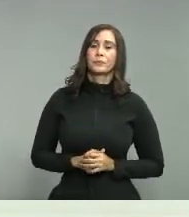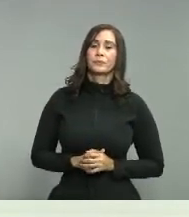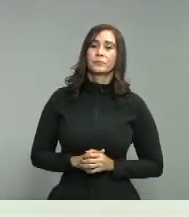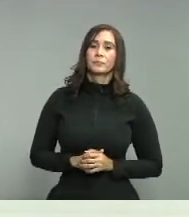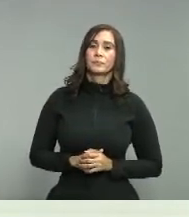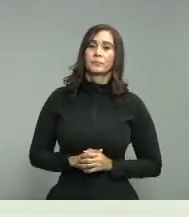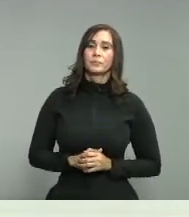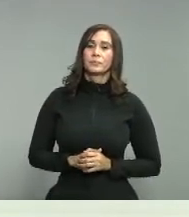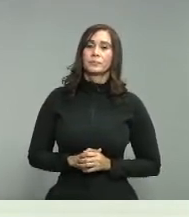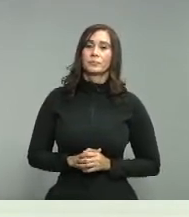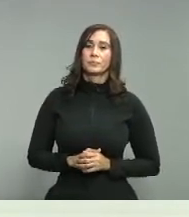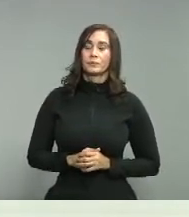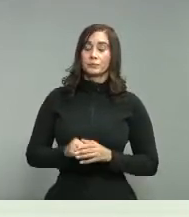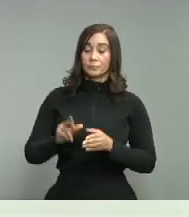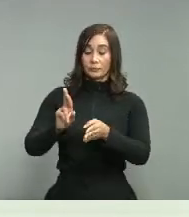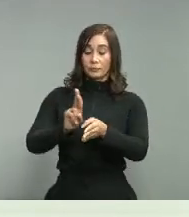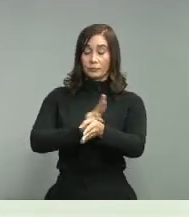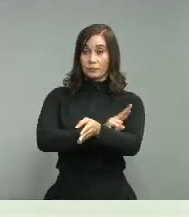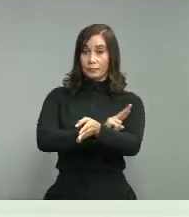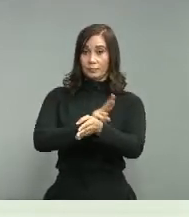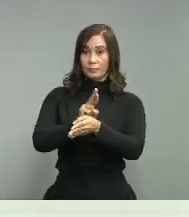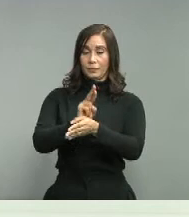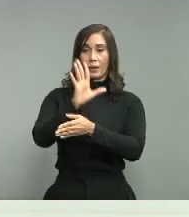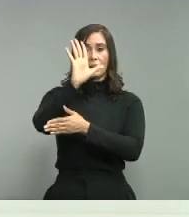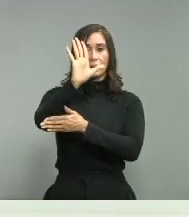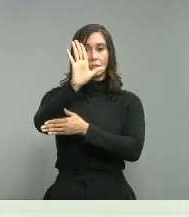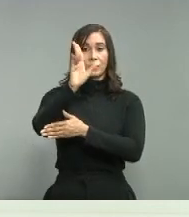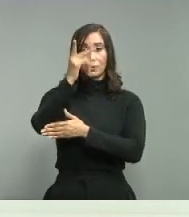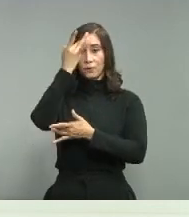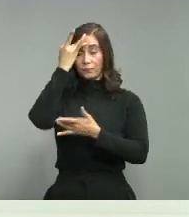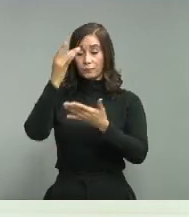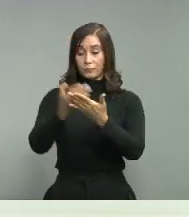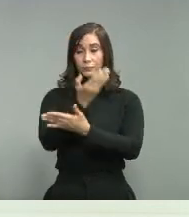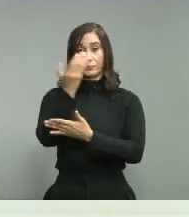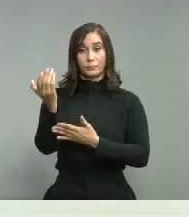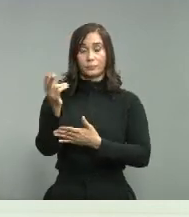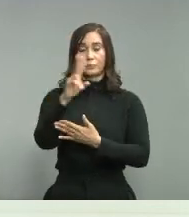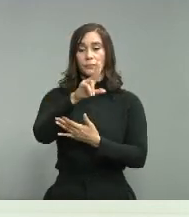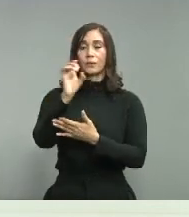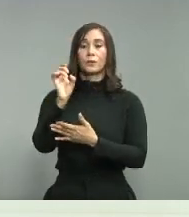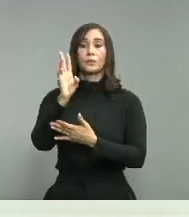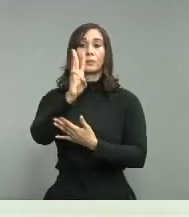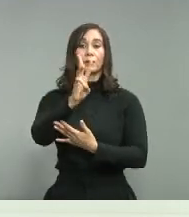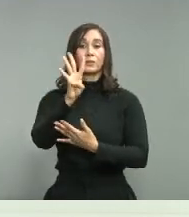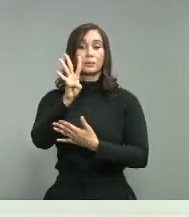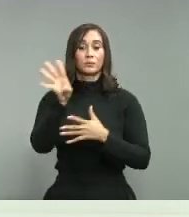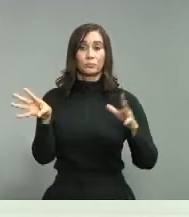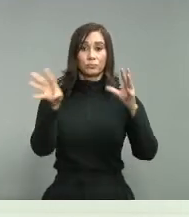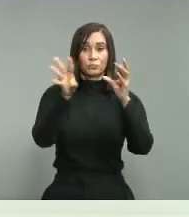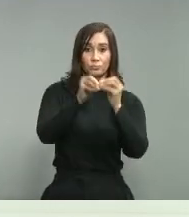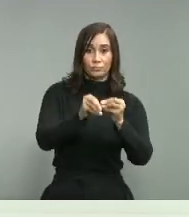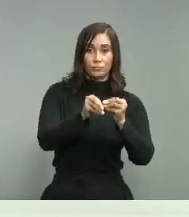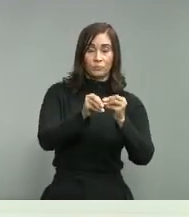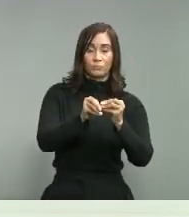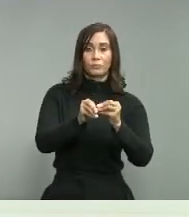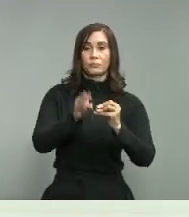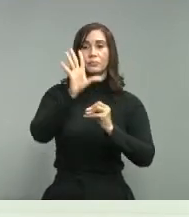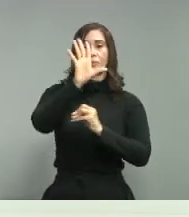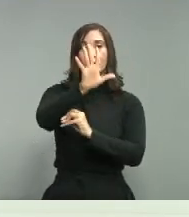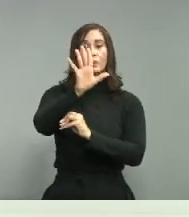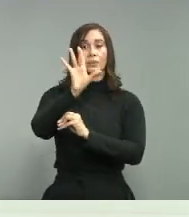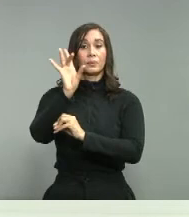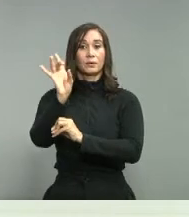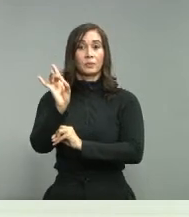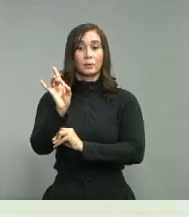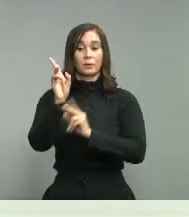La Romana 5 casos nuevos 264 acumulados 58